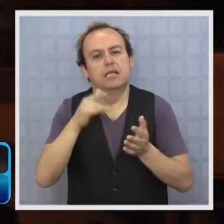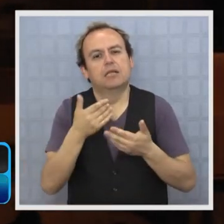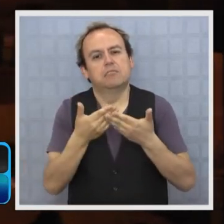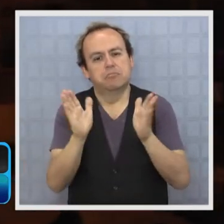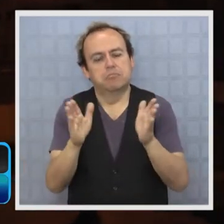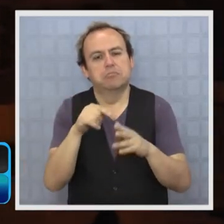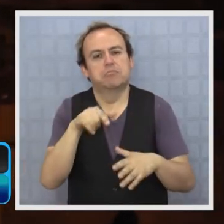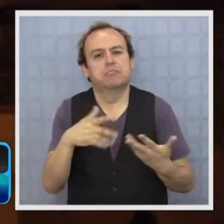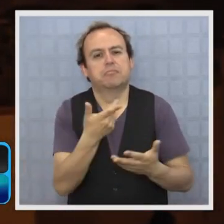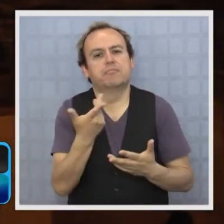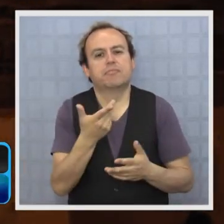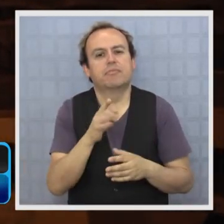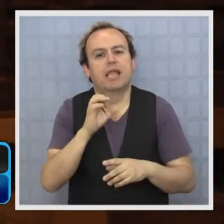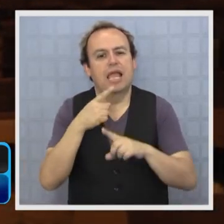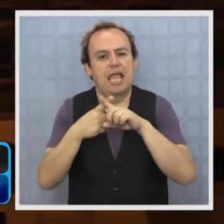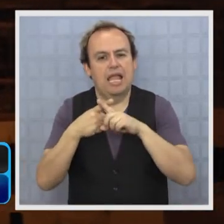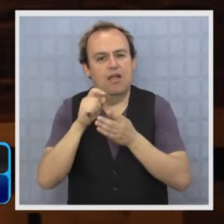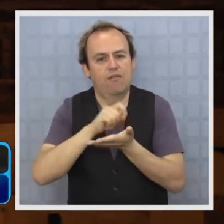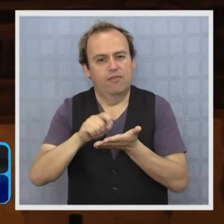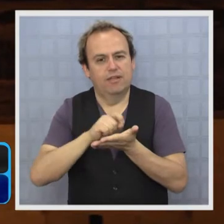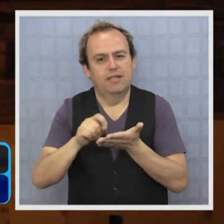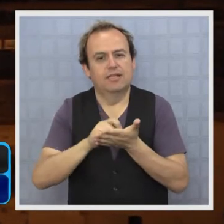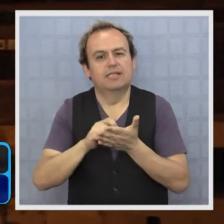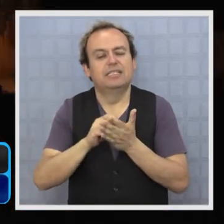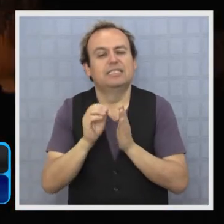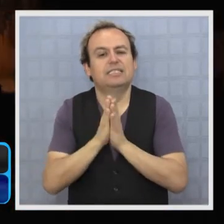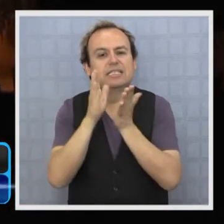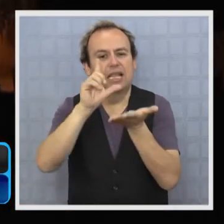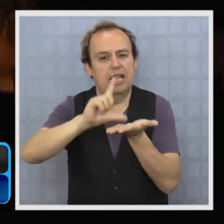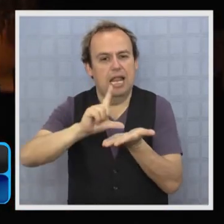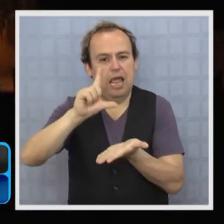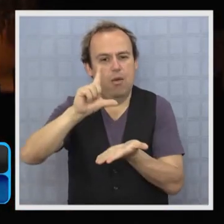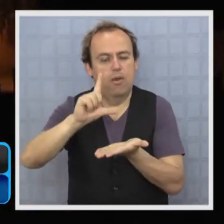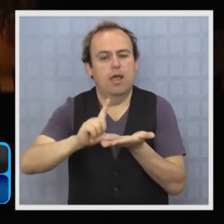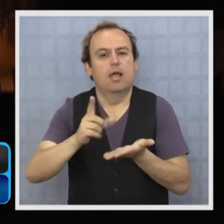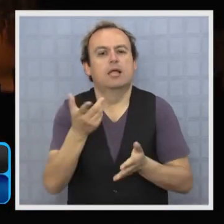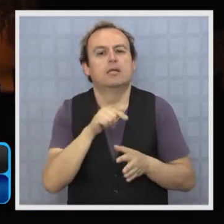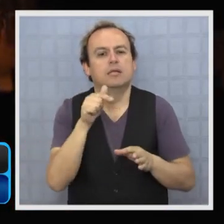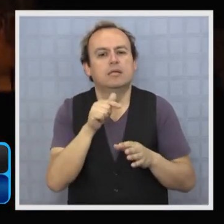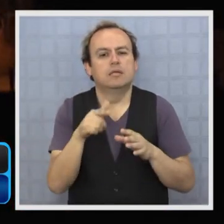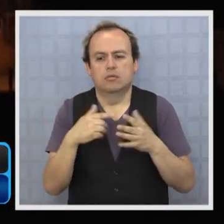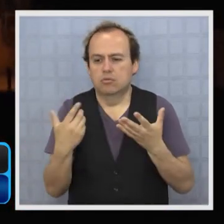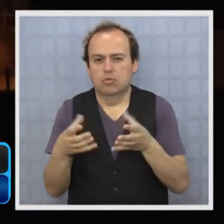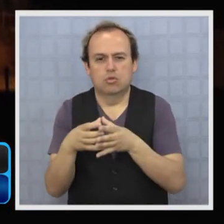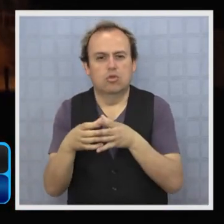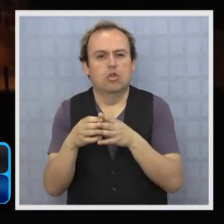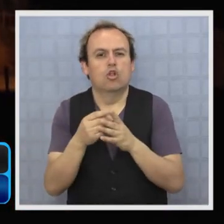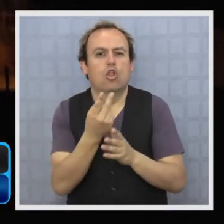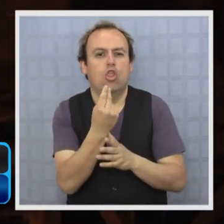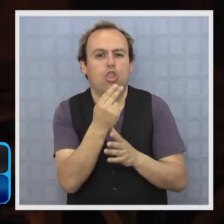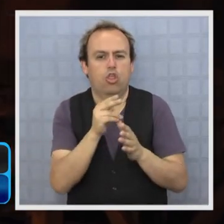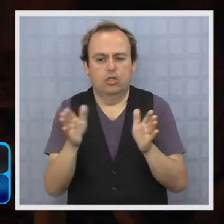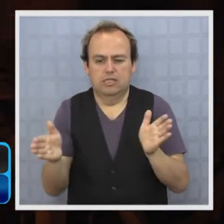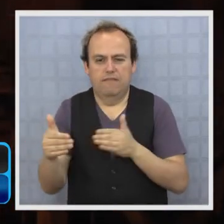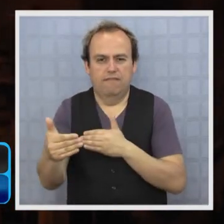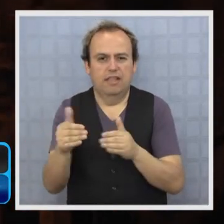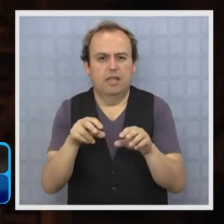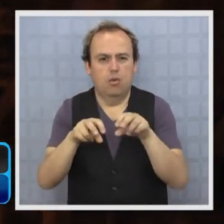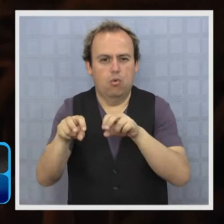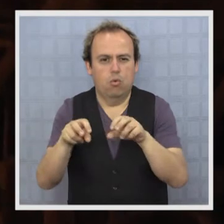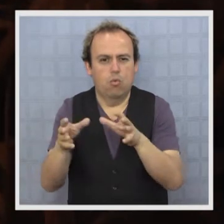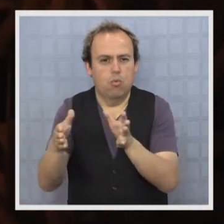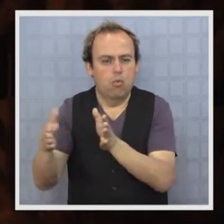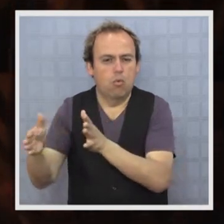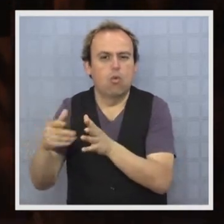elixiviación de la ex oficina saliterera Santa Laura. Se trata de equipos conformados por 12 baterías en 3 grupos de A4,